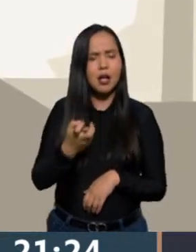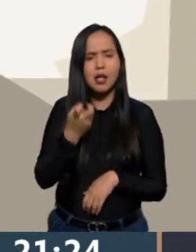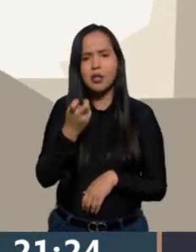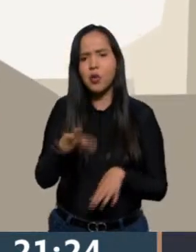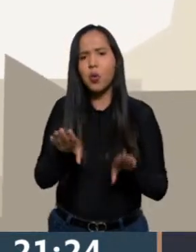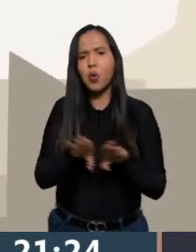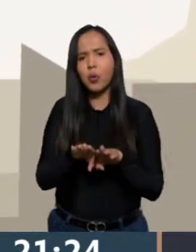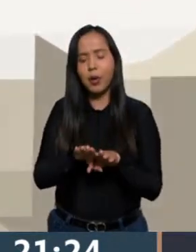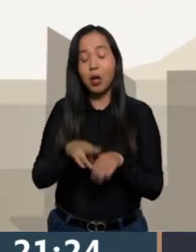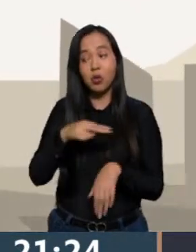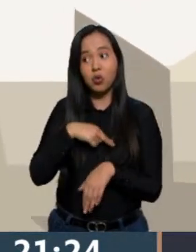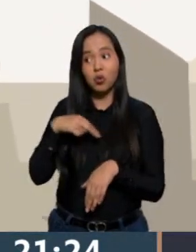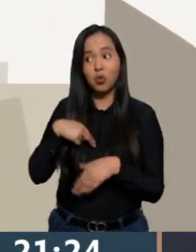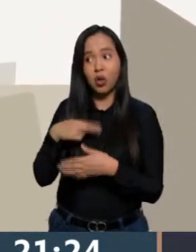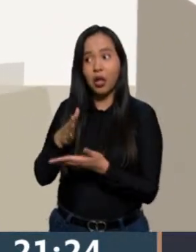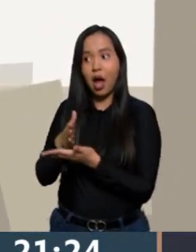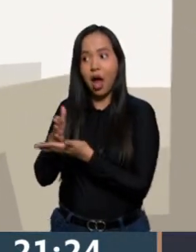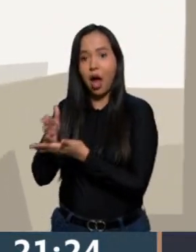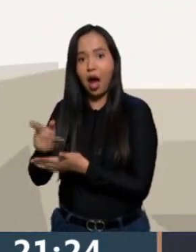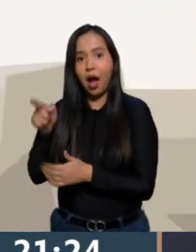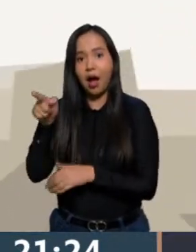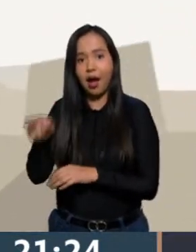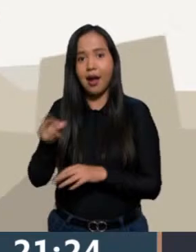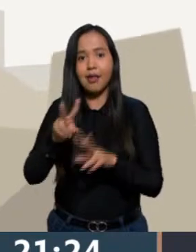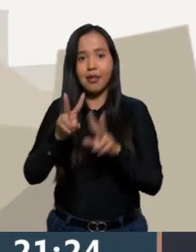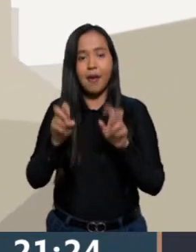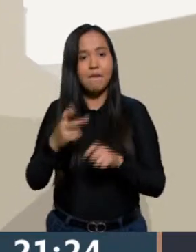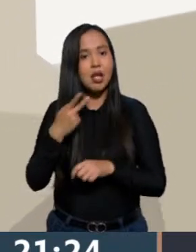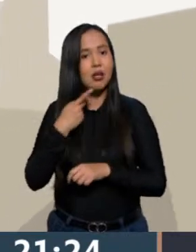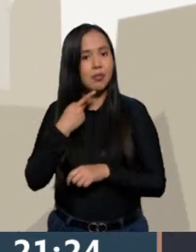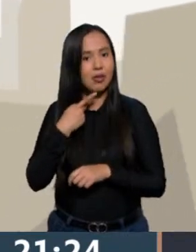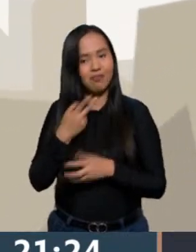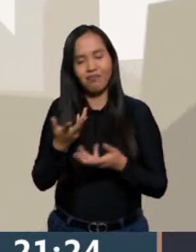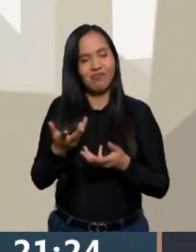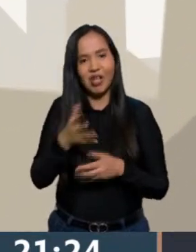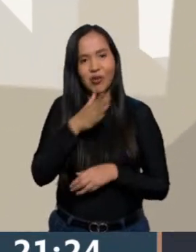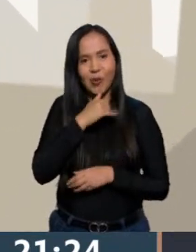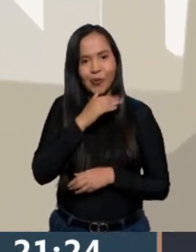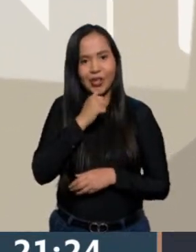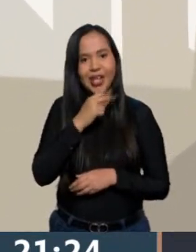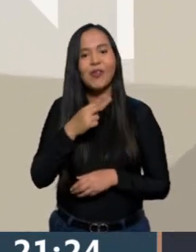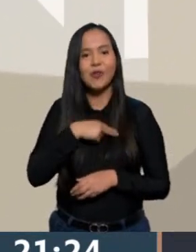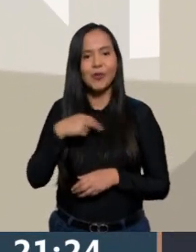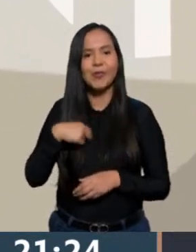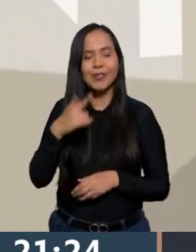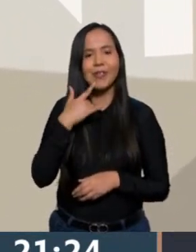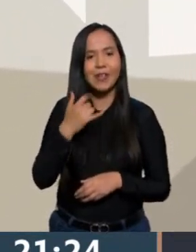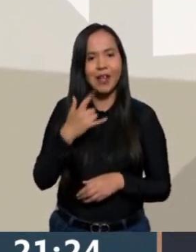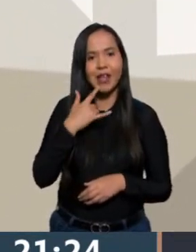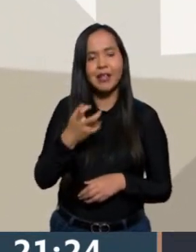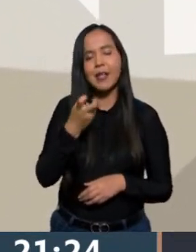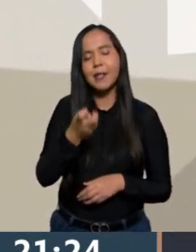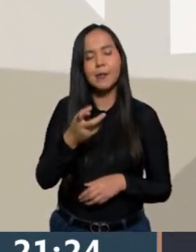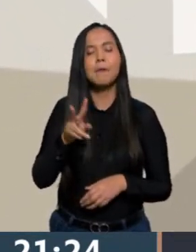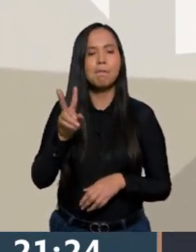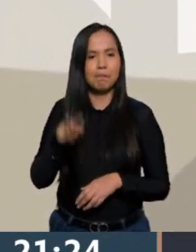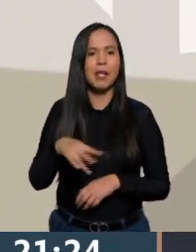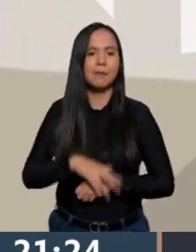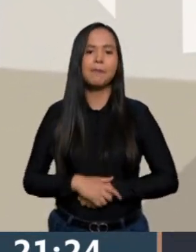involucrada en este tipo de situaciones tan pronto. Nosotros estamos luchando y consideramos que es una causa muy justa.